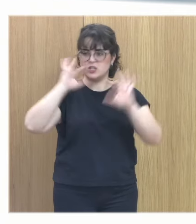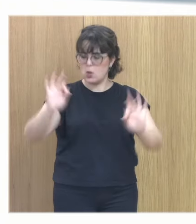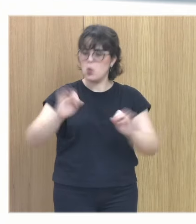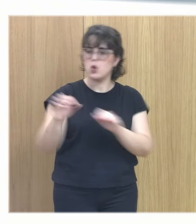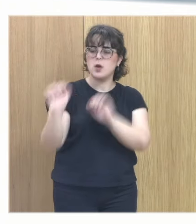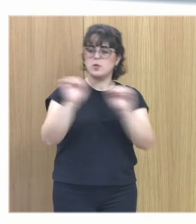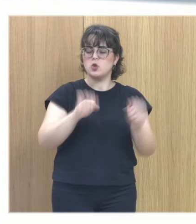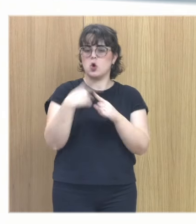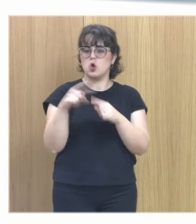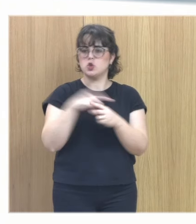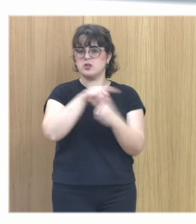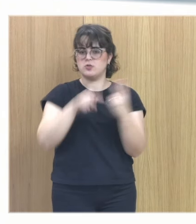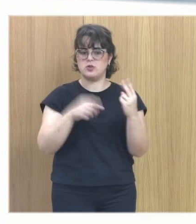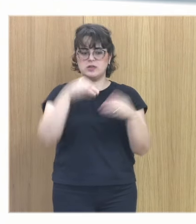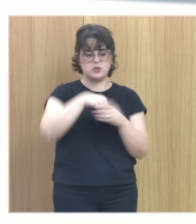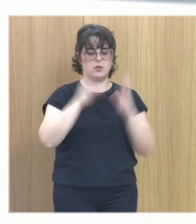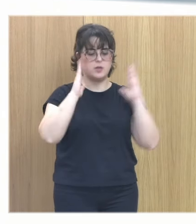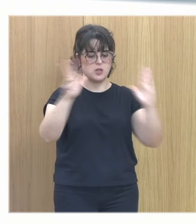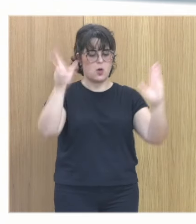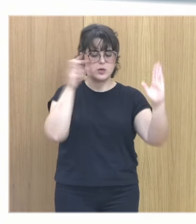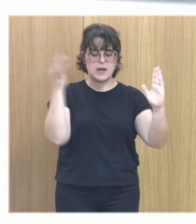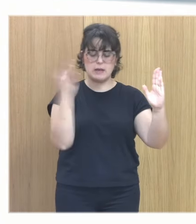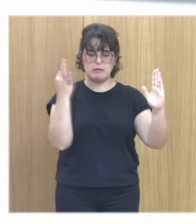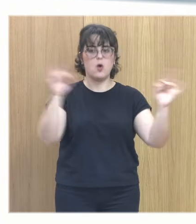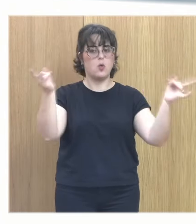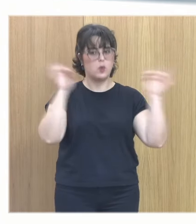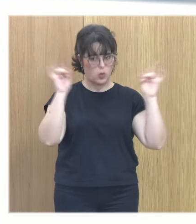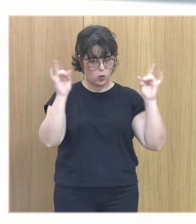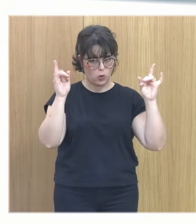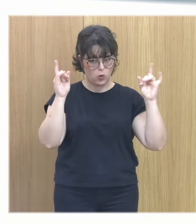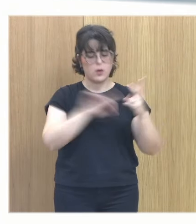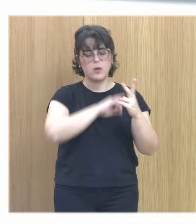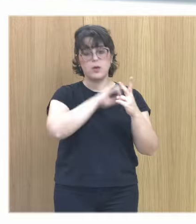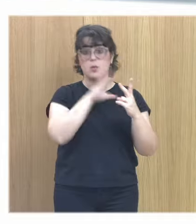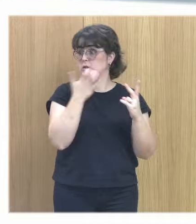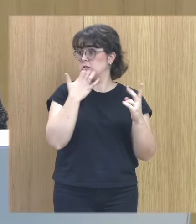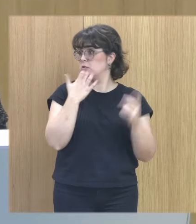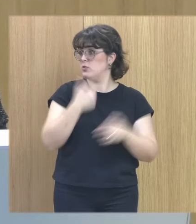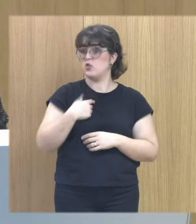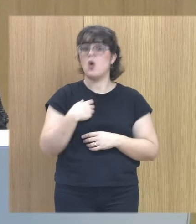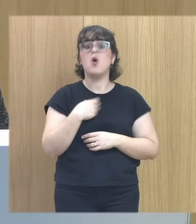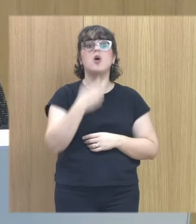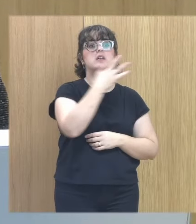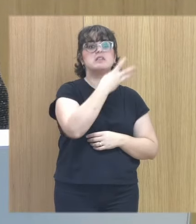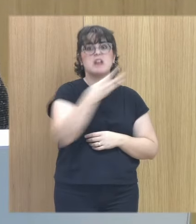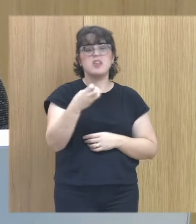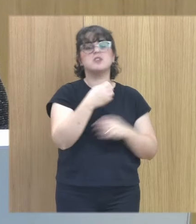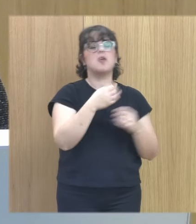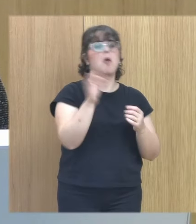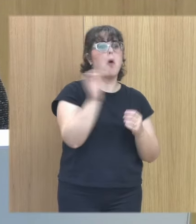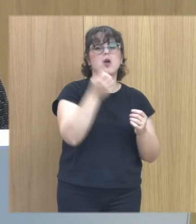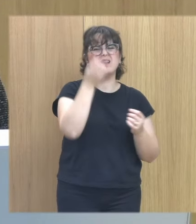que necesito escuchar desde el pasillo una es ruido porque si yo tengo a 300 600 1200